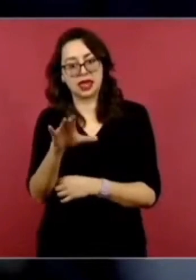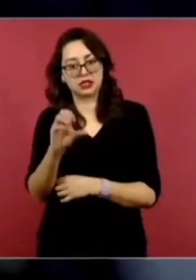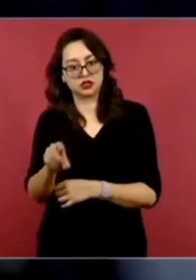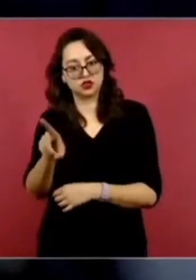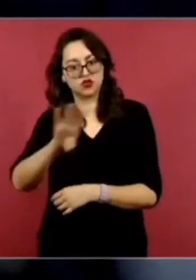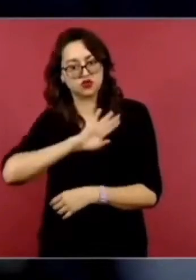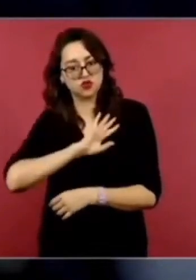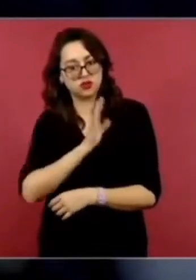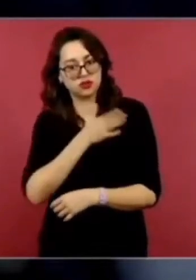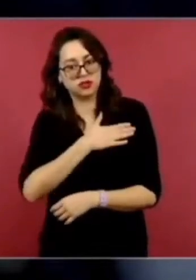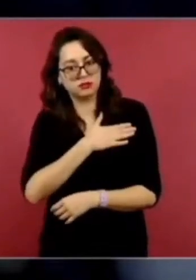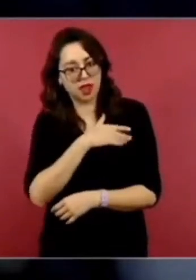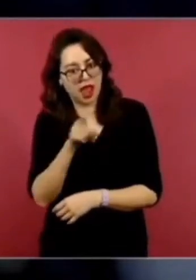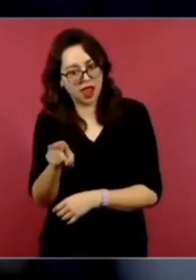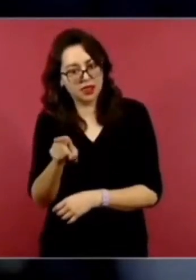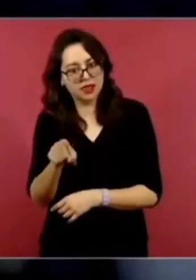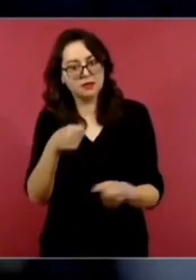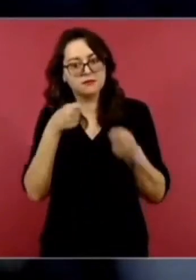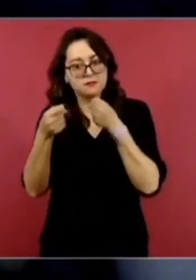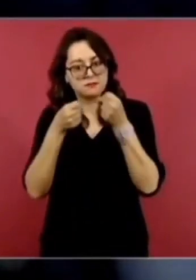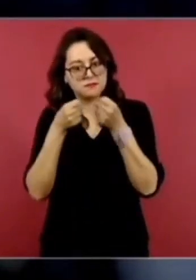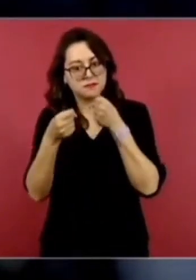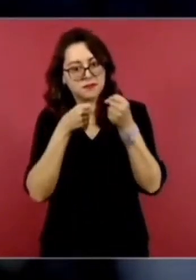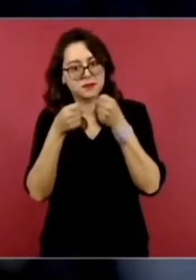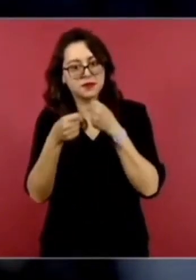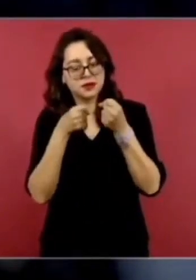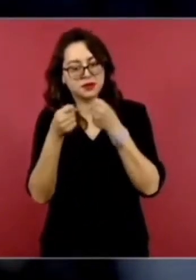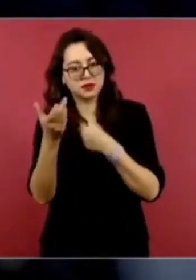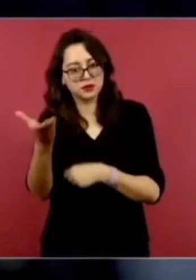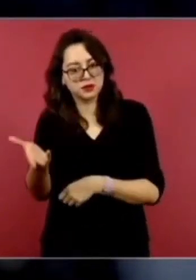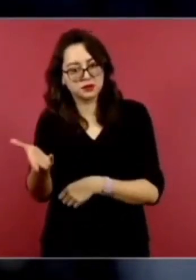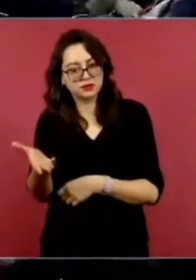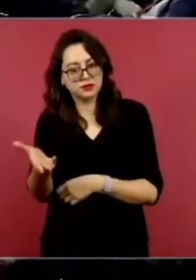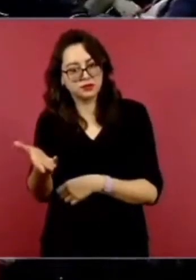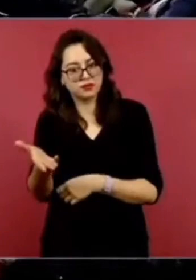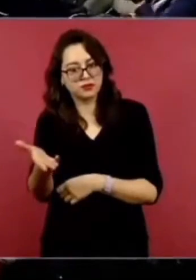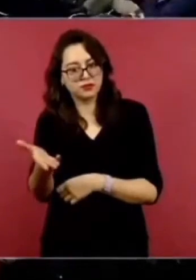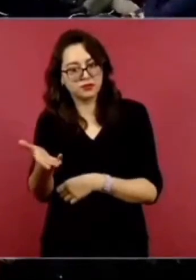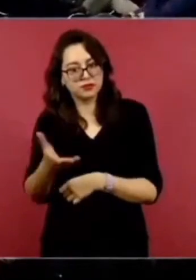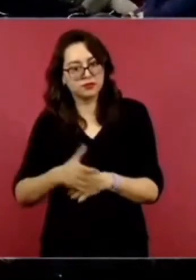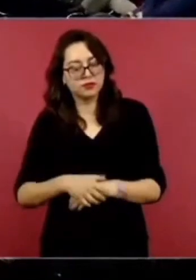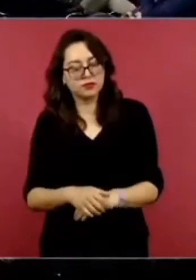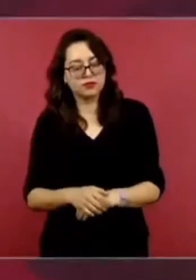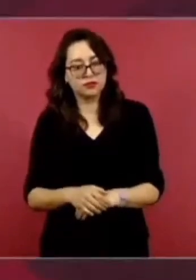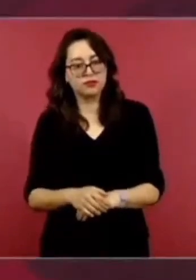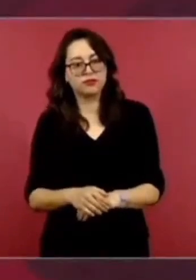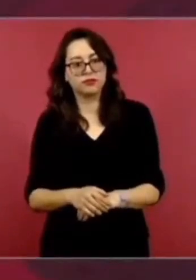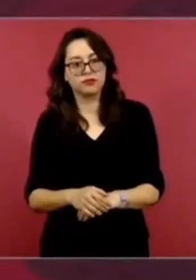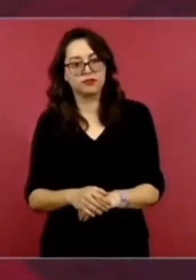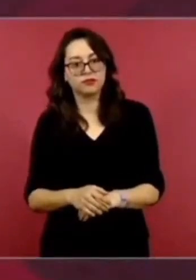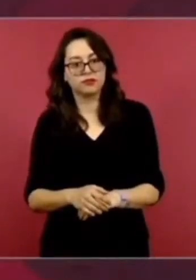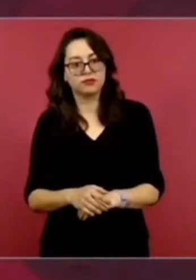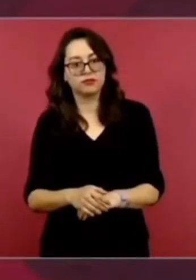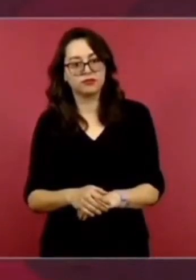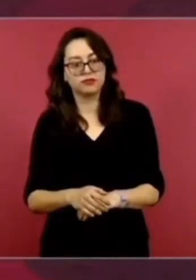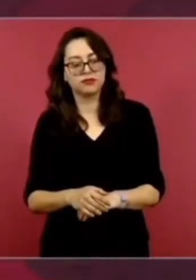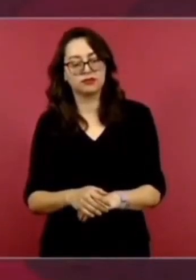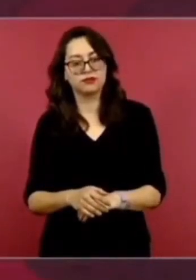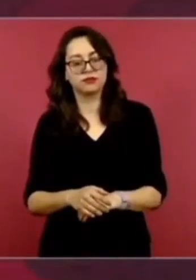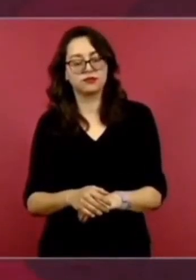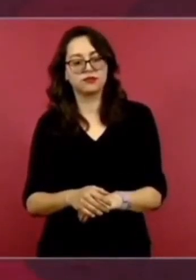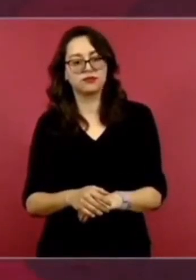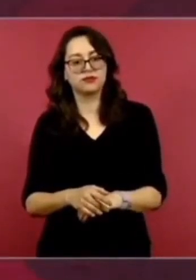y tiene una